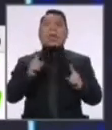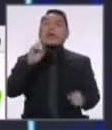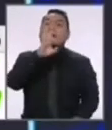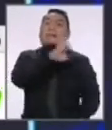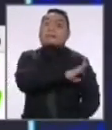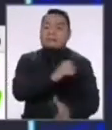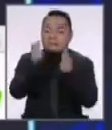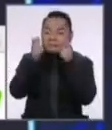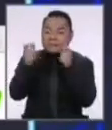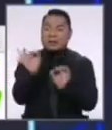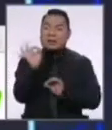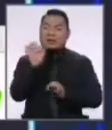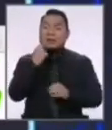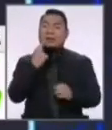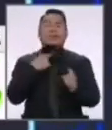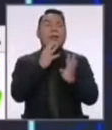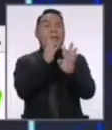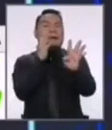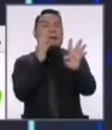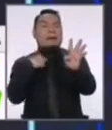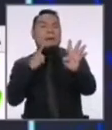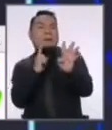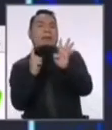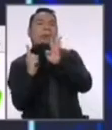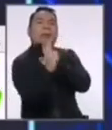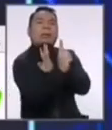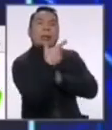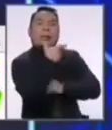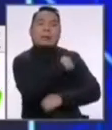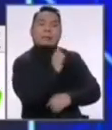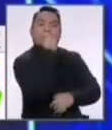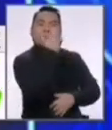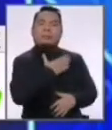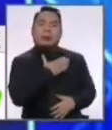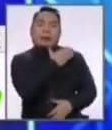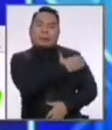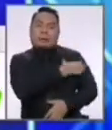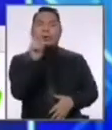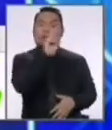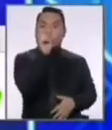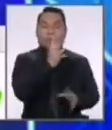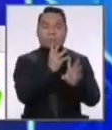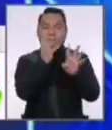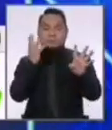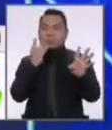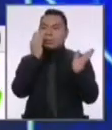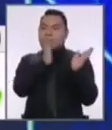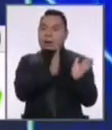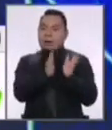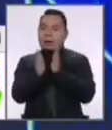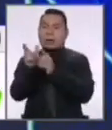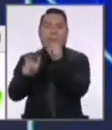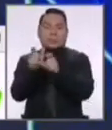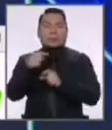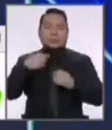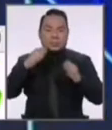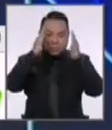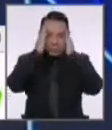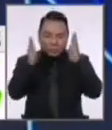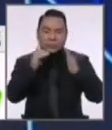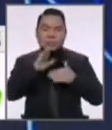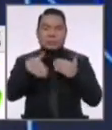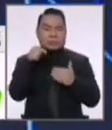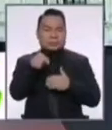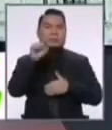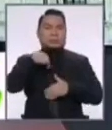fiscalizando que nadie más se salte la cola, que nadie más se aproveche que es parte de la argolla para vacunarse primero. Nosotros estaremos muy atentos para evitar que